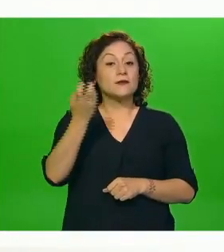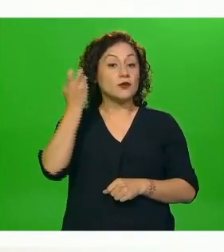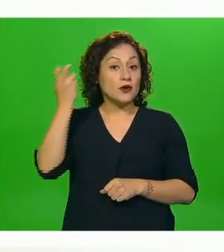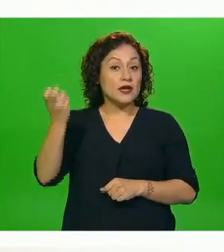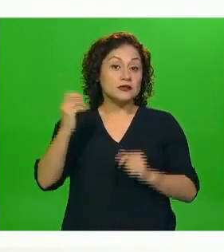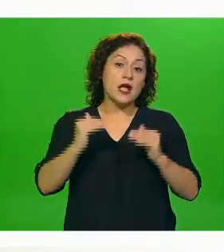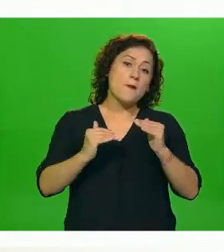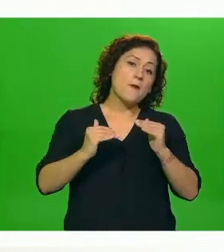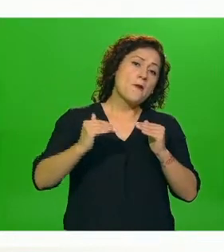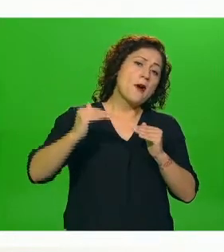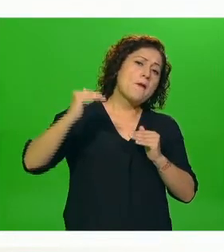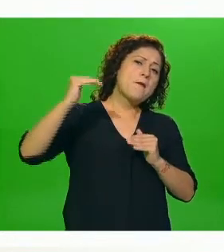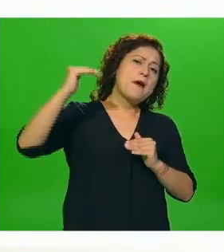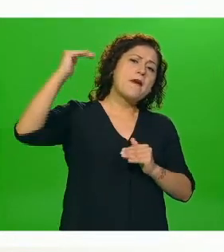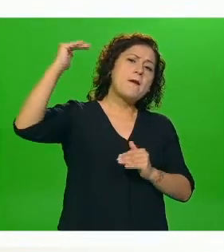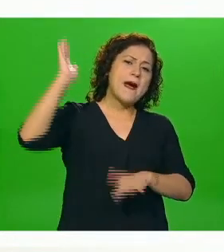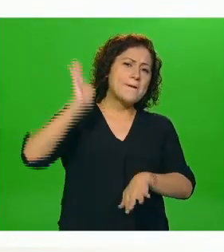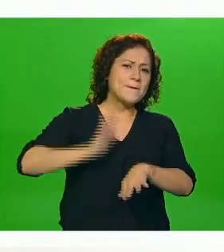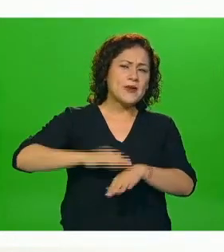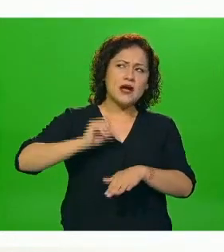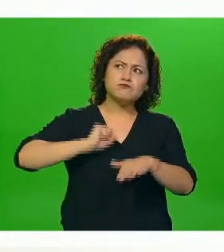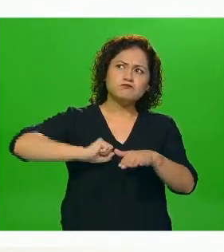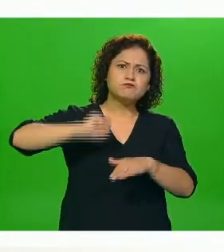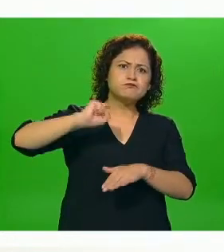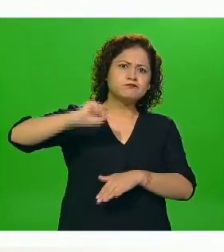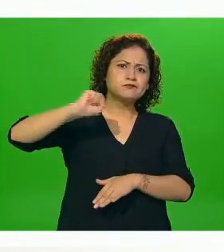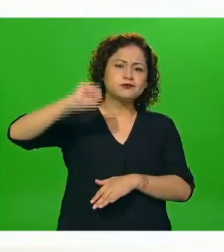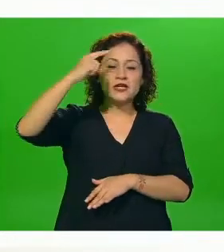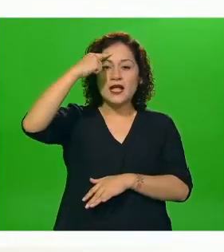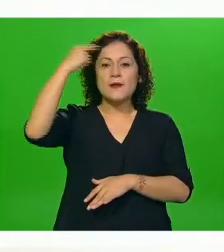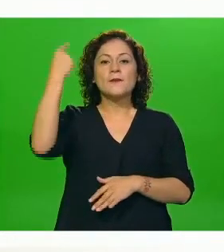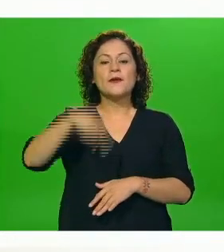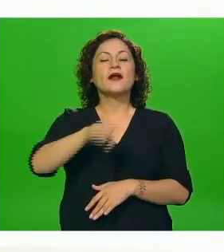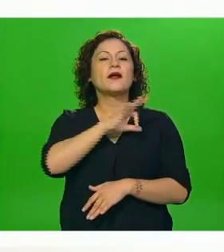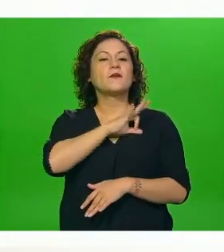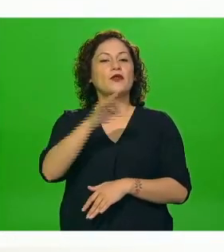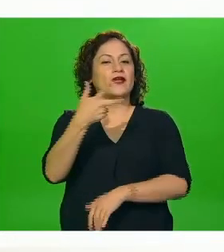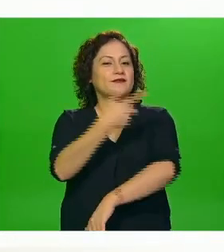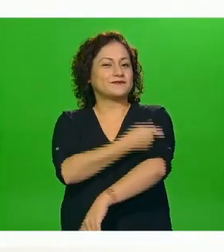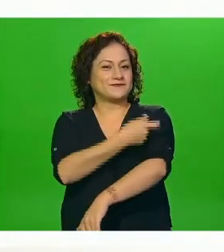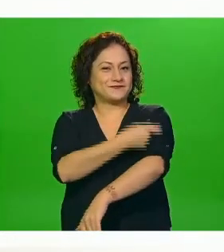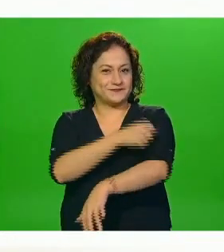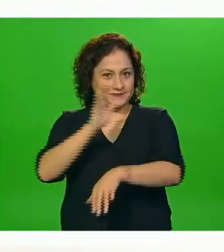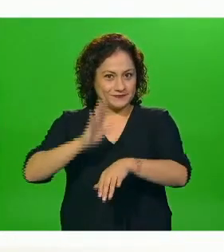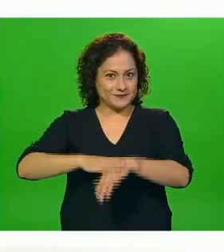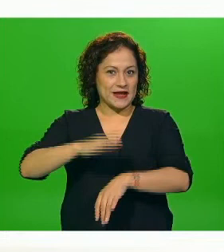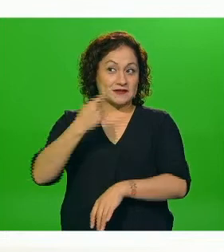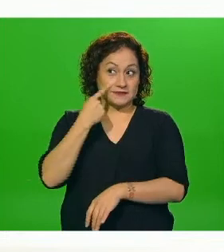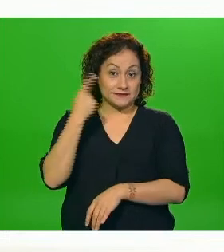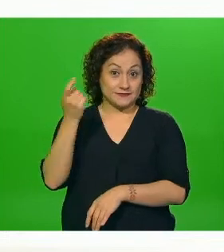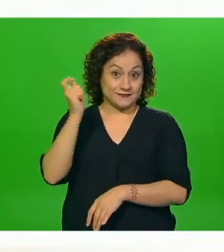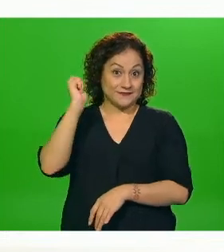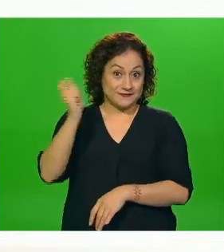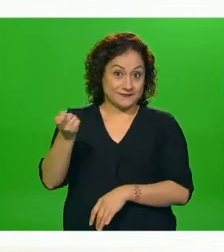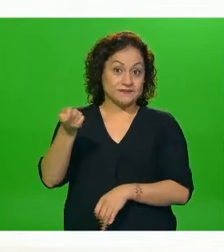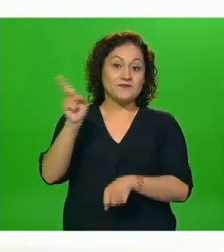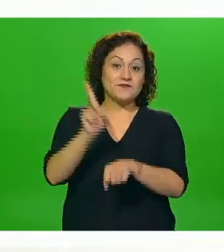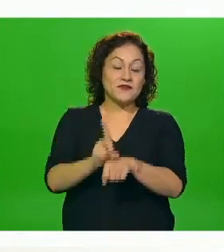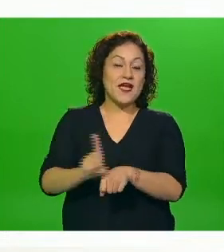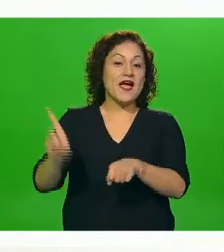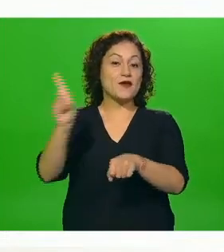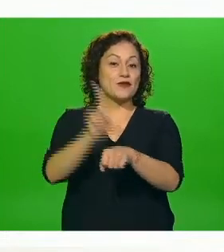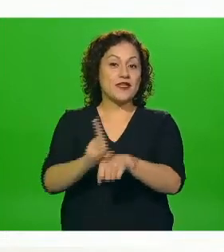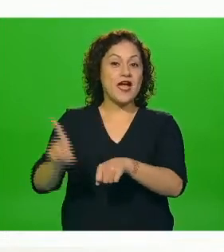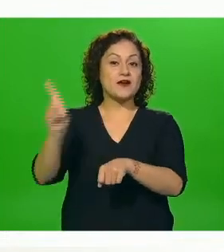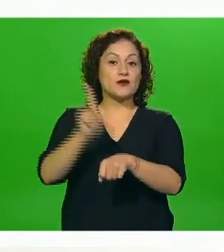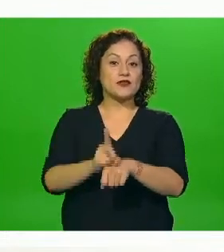mantenga esa velocidad que mantenga esa tendencia ascendente porque nos dice precisamente que día con día la vacunación